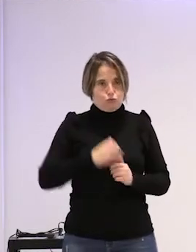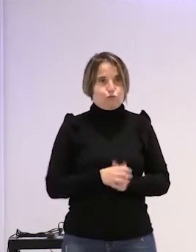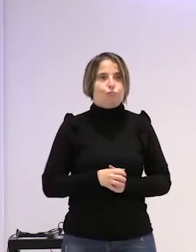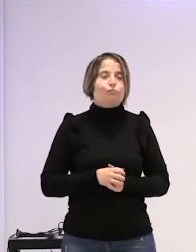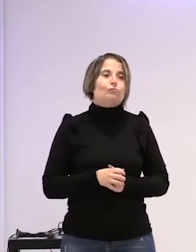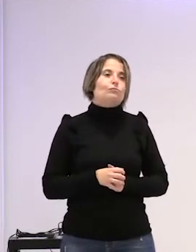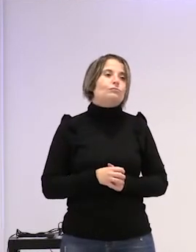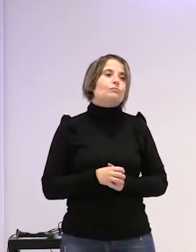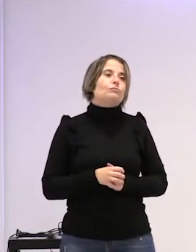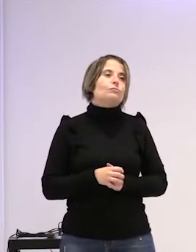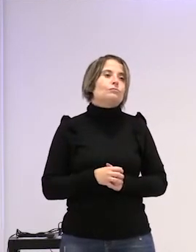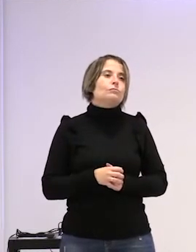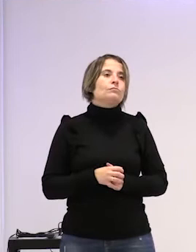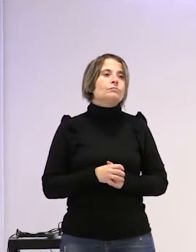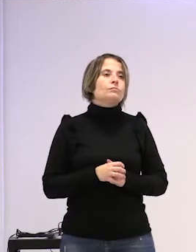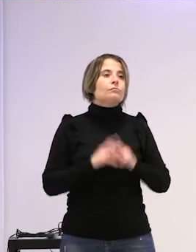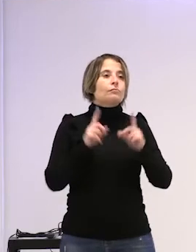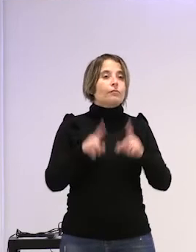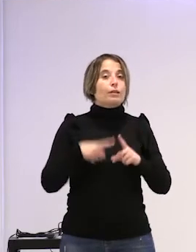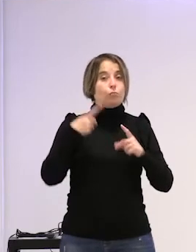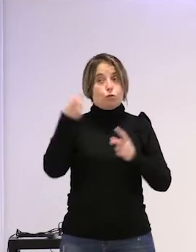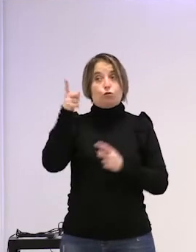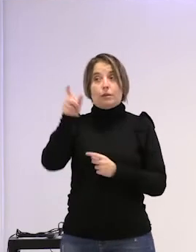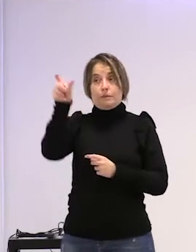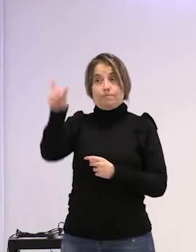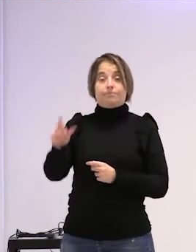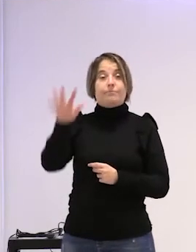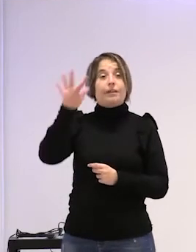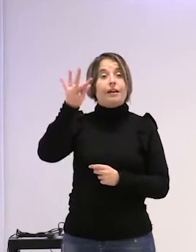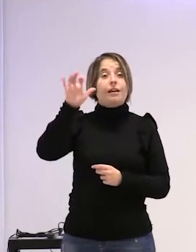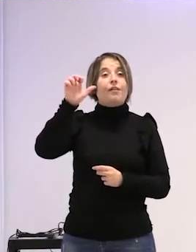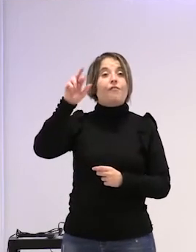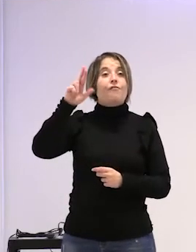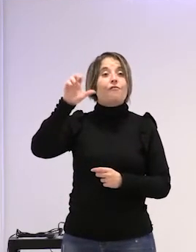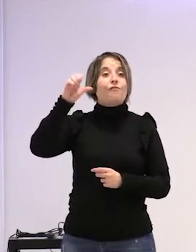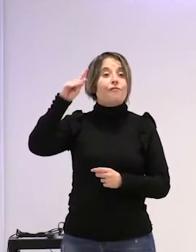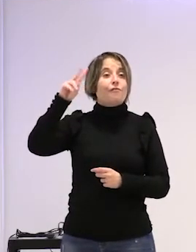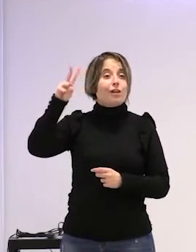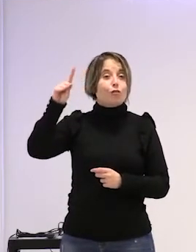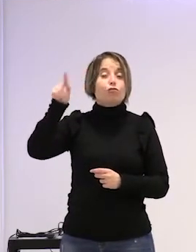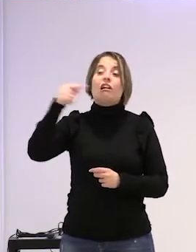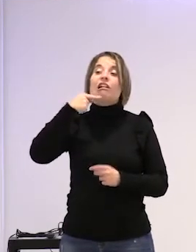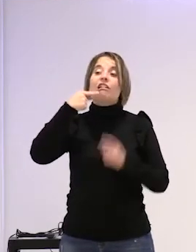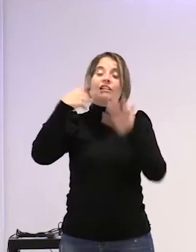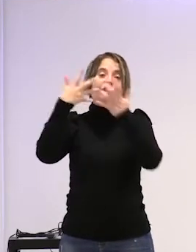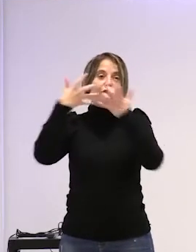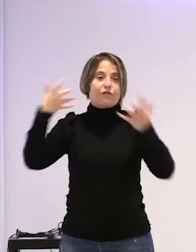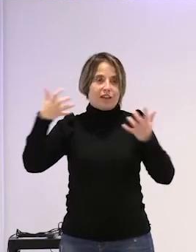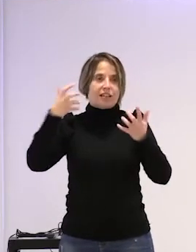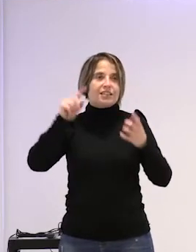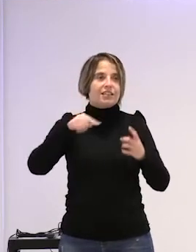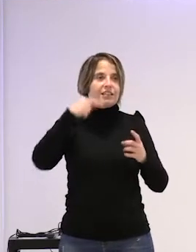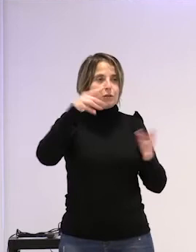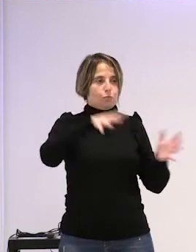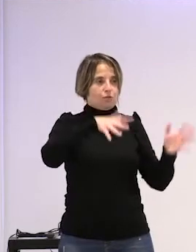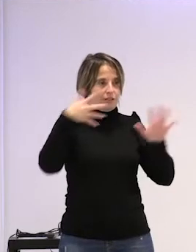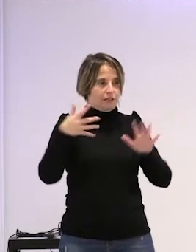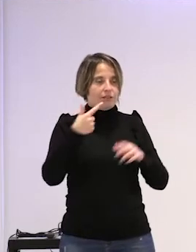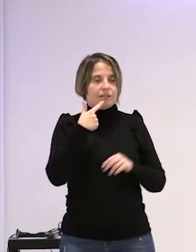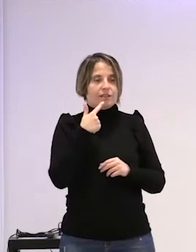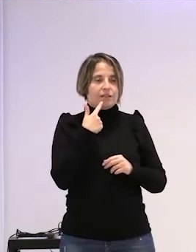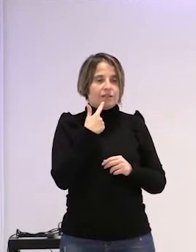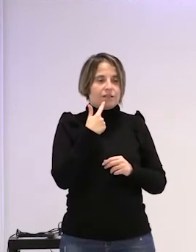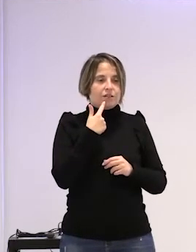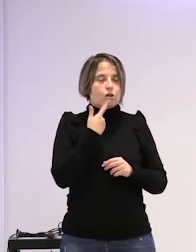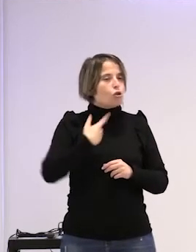luego volviendo a Freud les voy a leer una frase que él dice y luego se las traduzco dice no